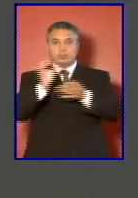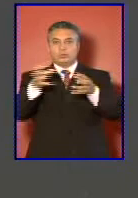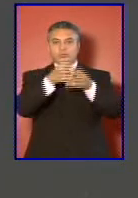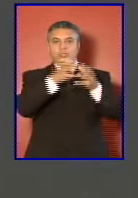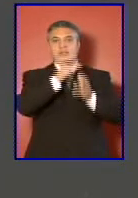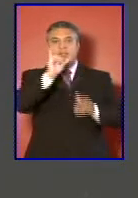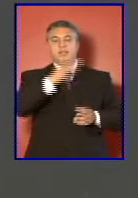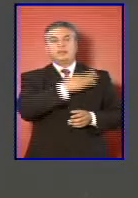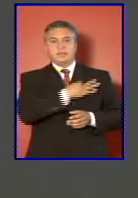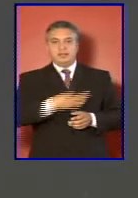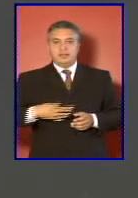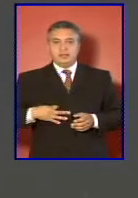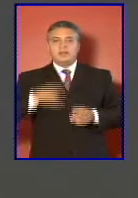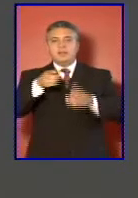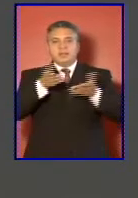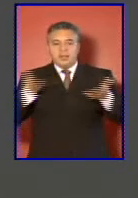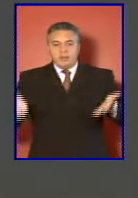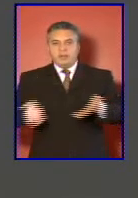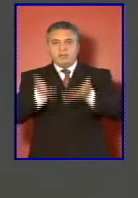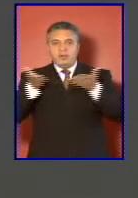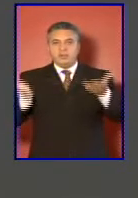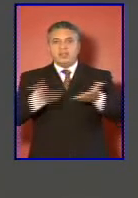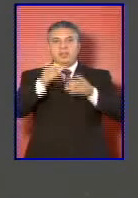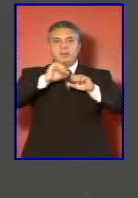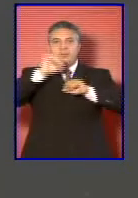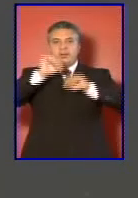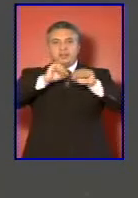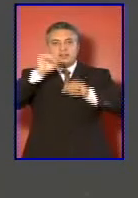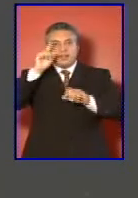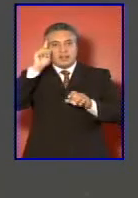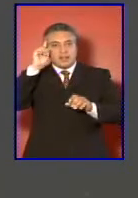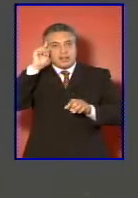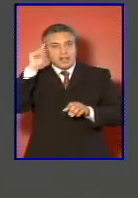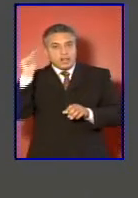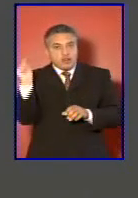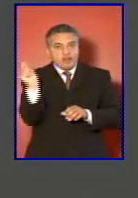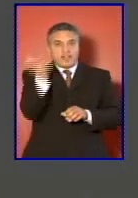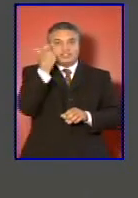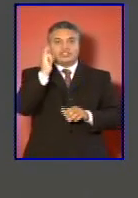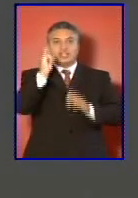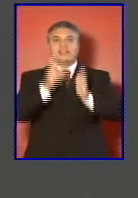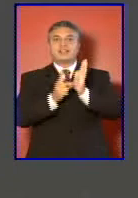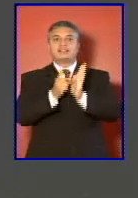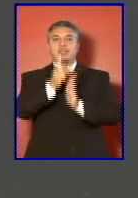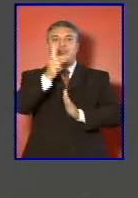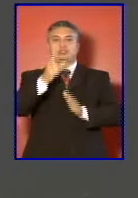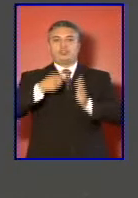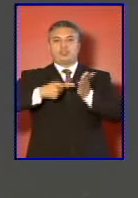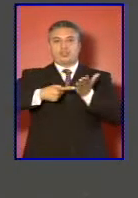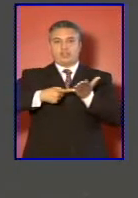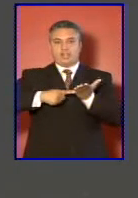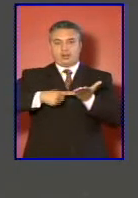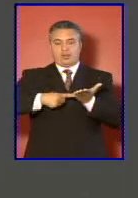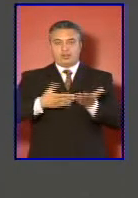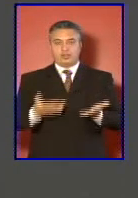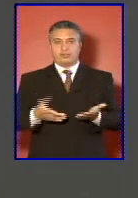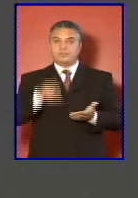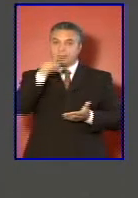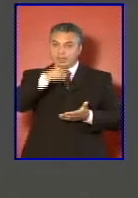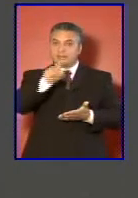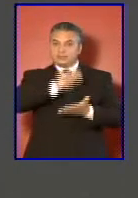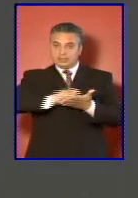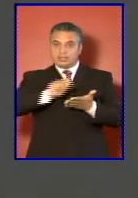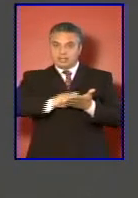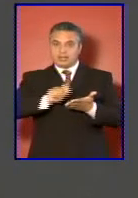Ministerio impulsar políticas de innovación y desarrollo tecnológico. Esta tarea